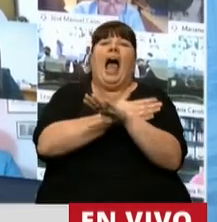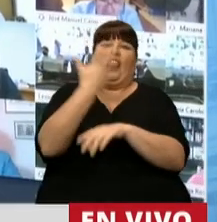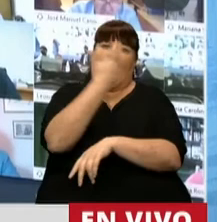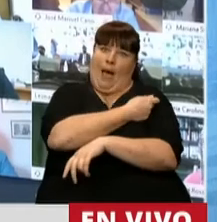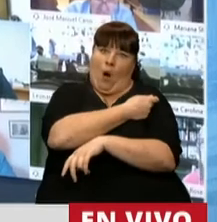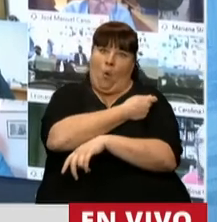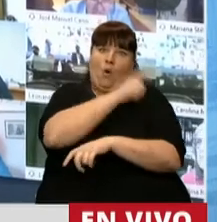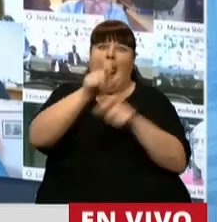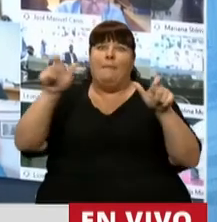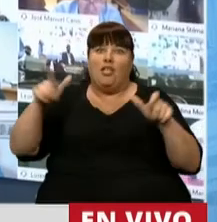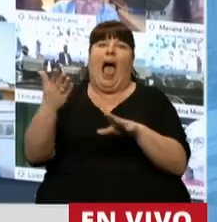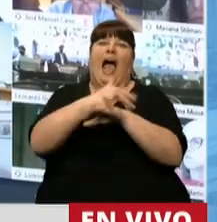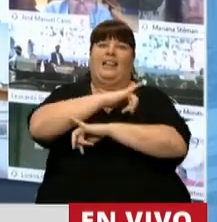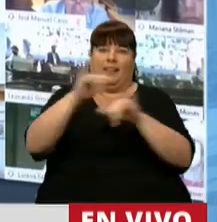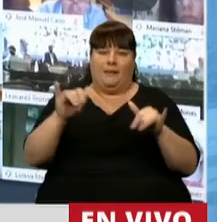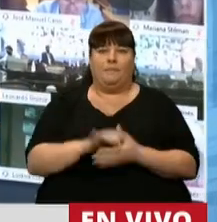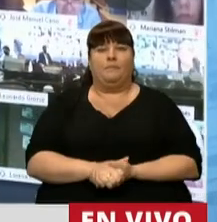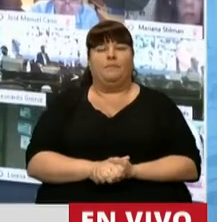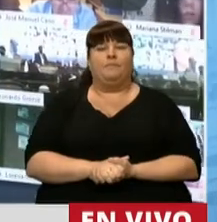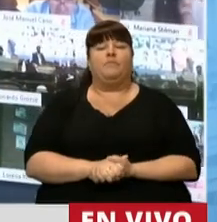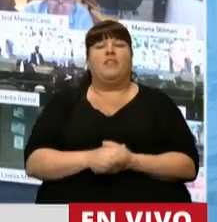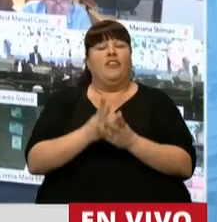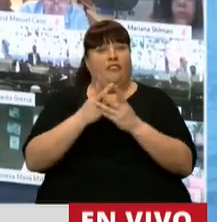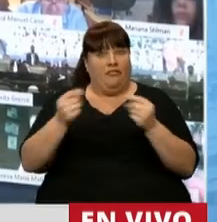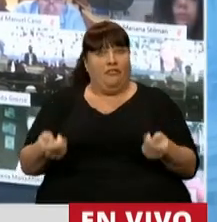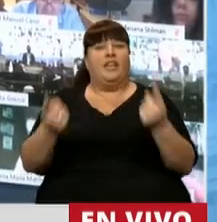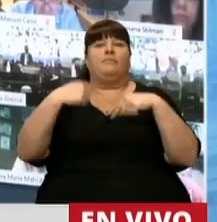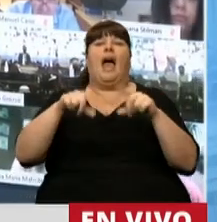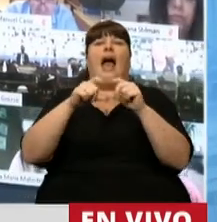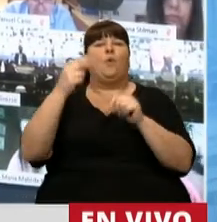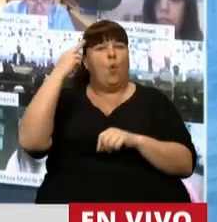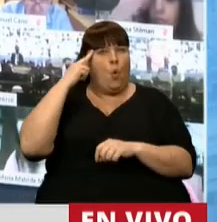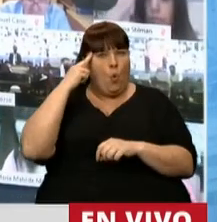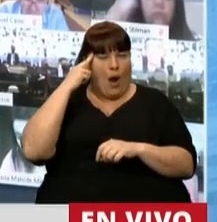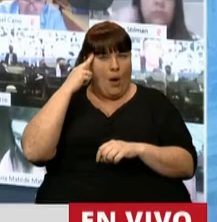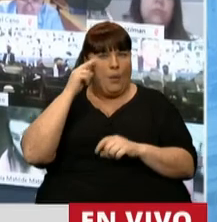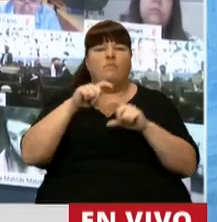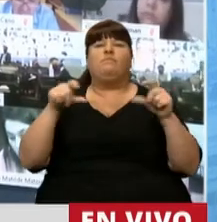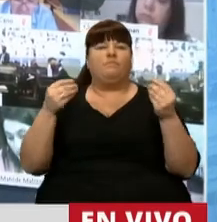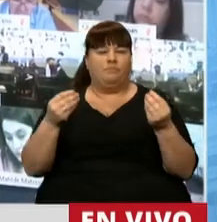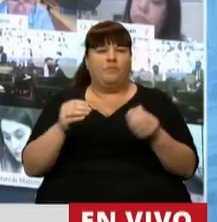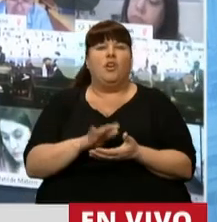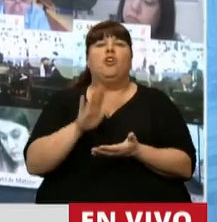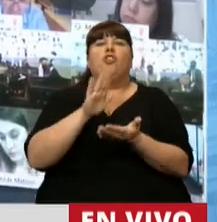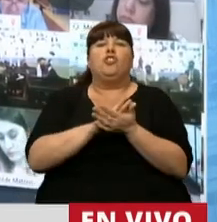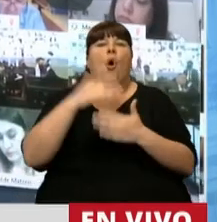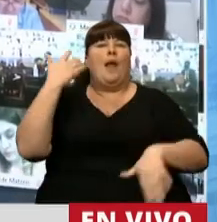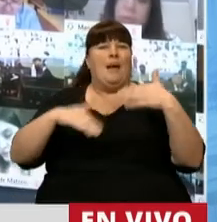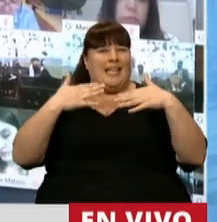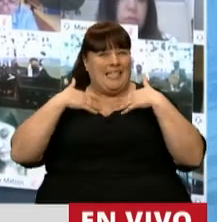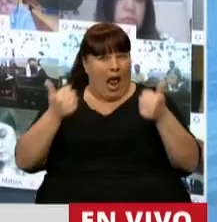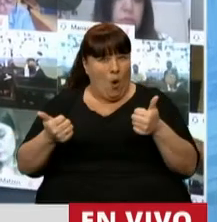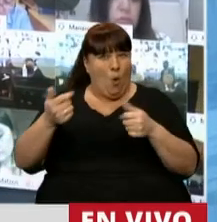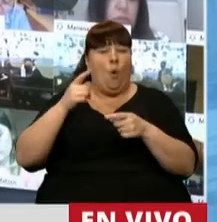uso en la población objetiva. Luego viene el artículo 9 que dice En el marco de la emergencia